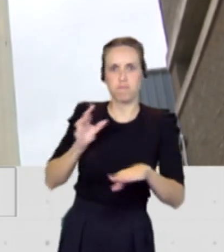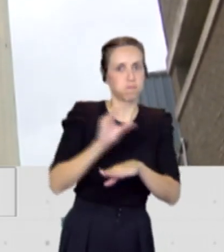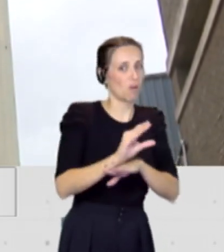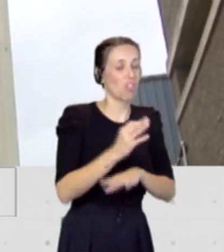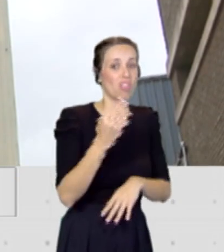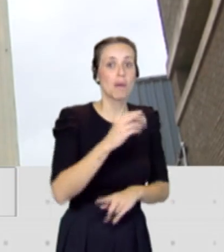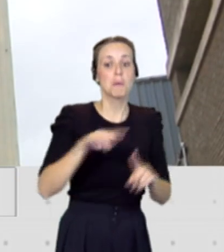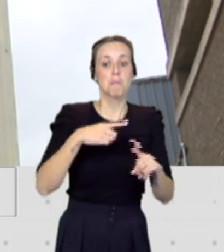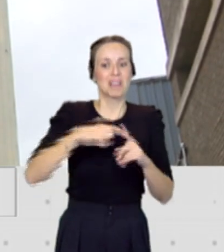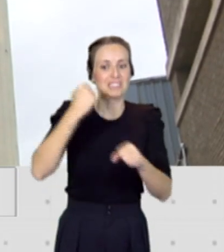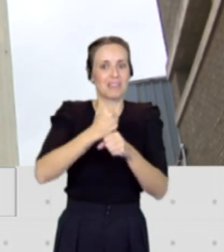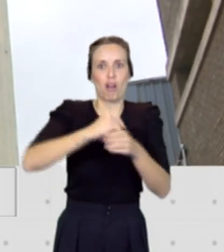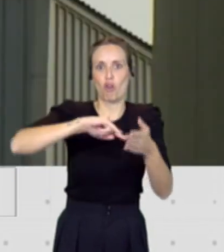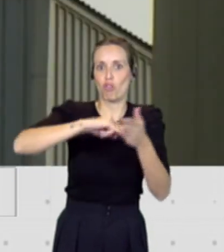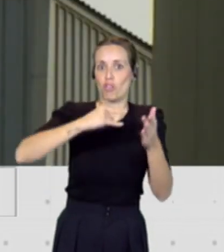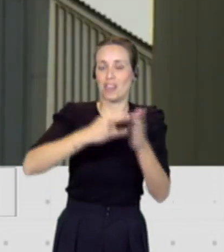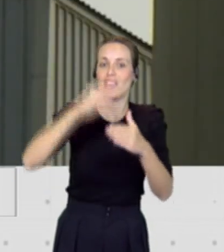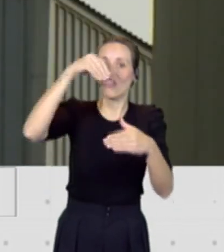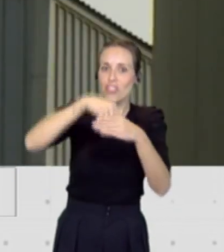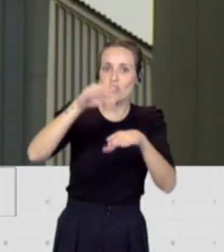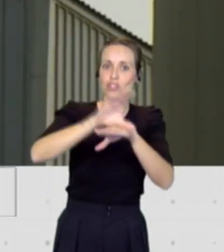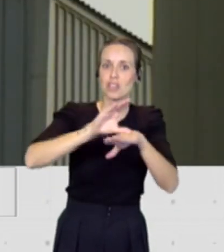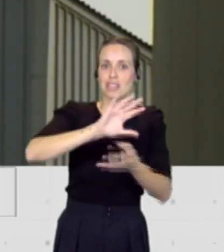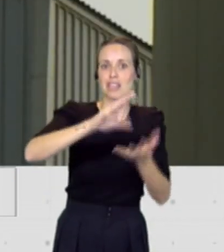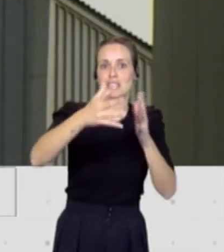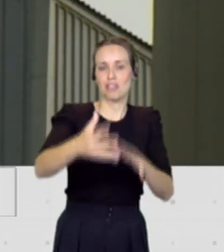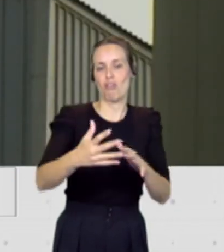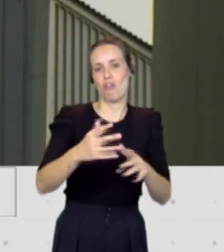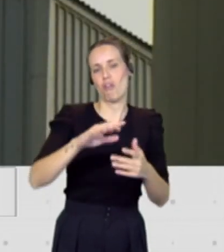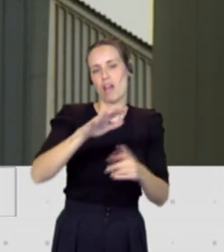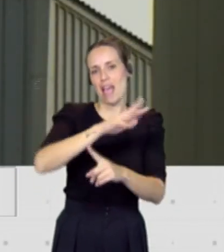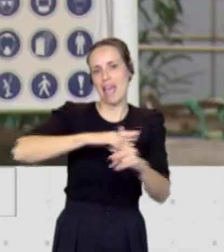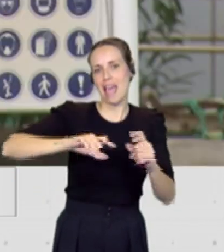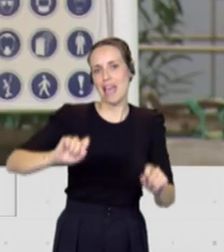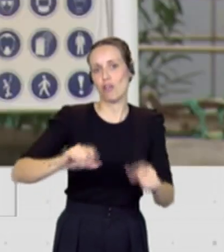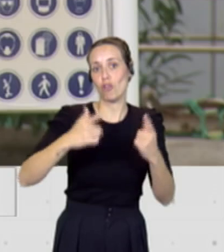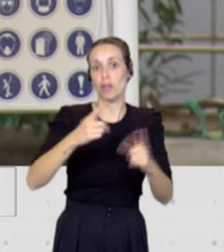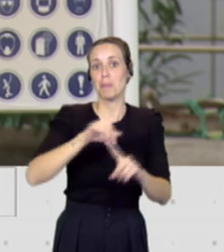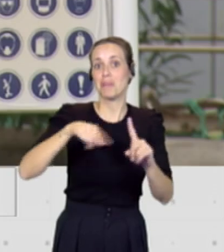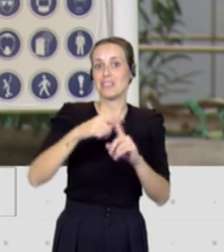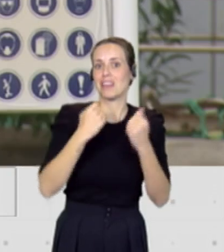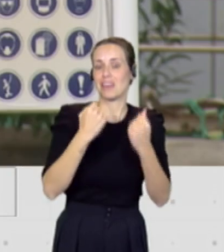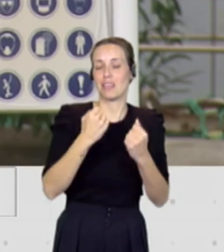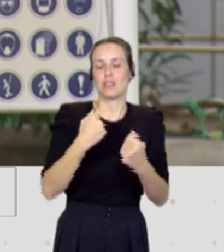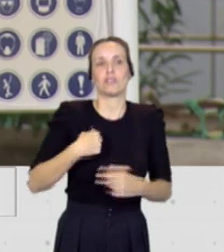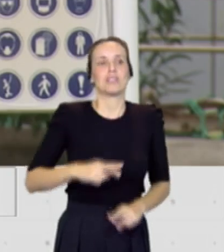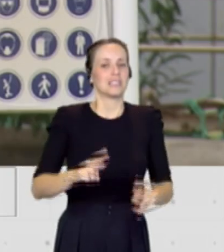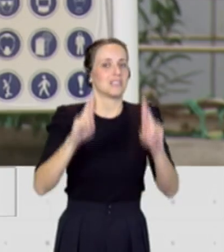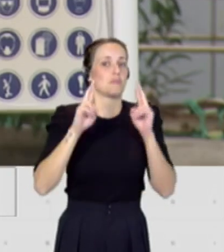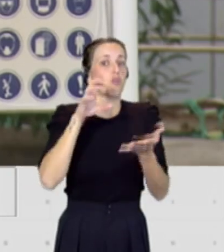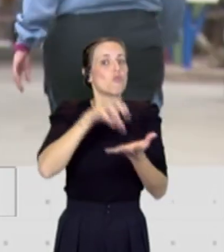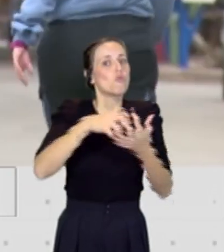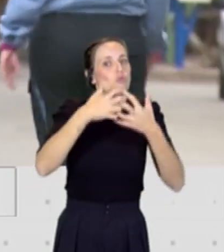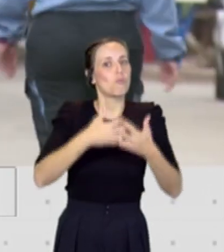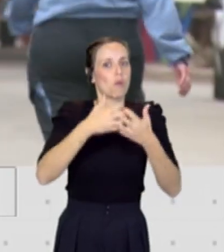de propuesta por parte de la Consejería de Transición Ecológica y Energía. Esos grupos de generación esperemos que estén en marcha durante el